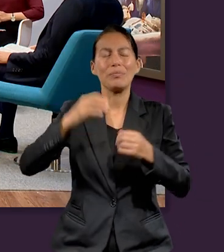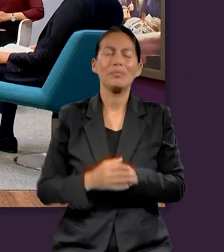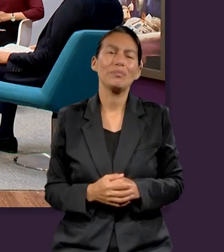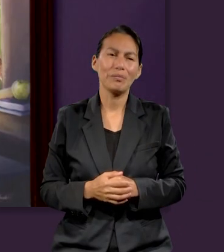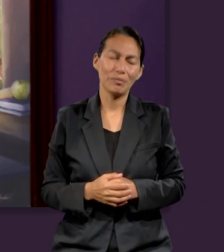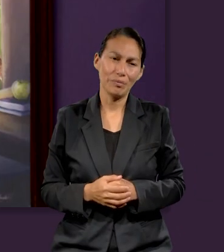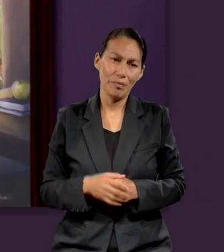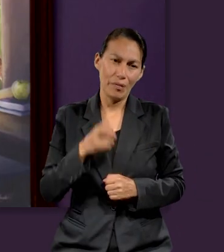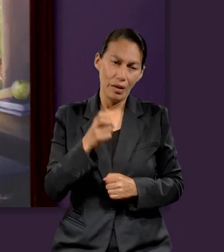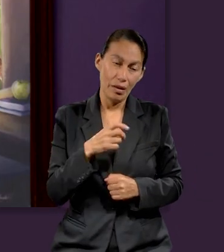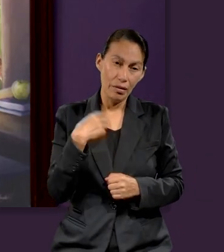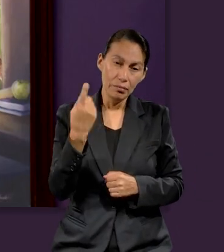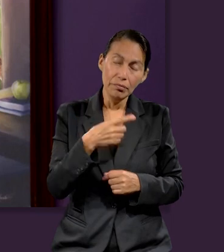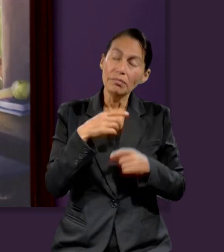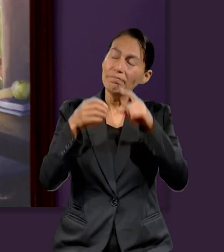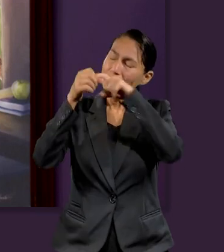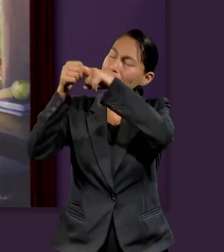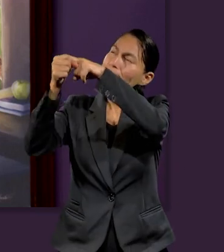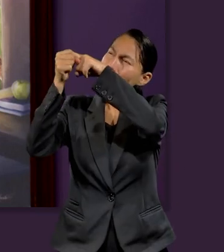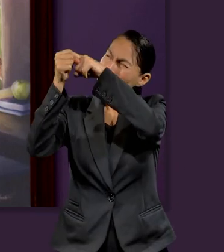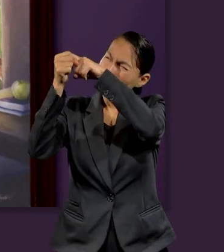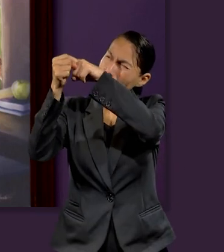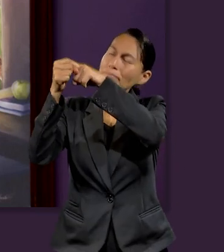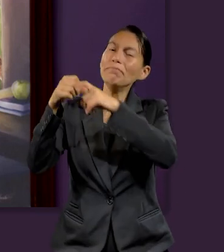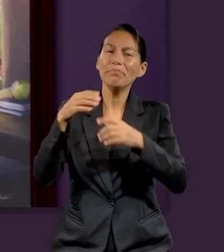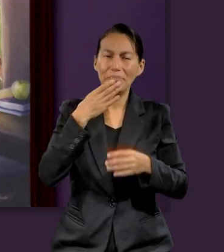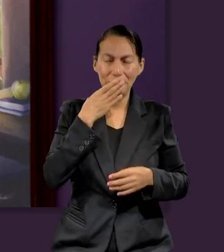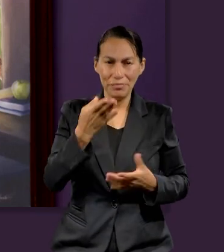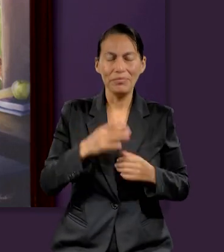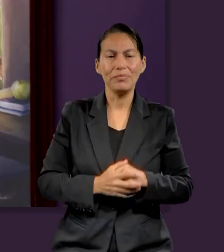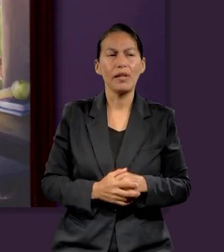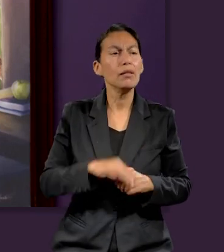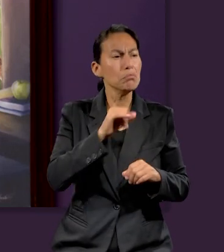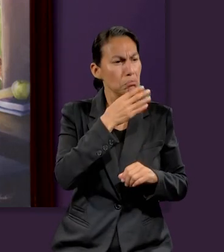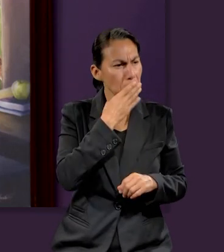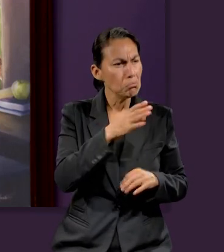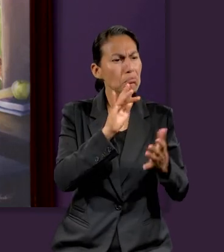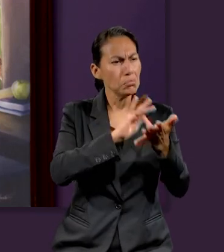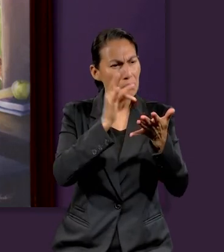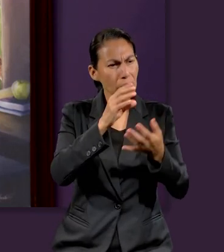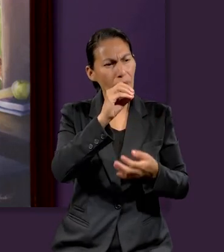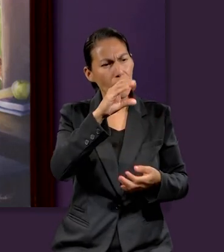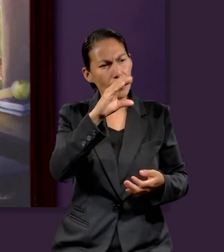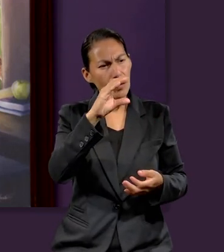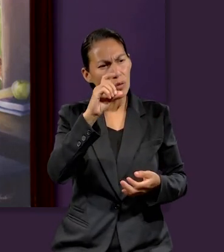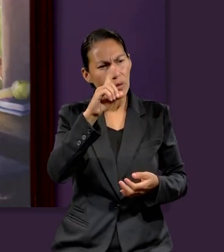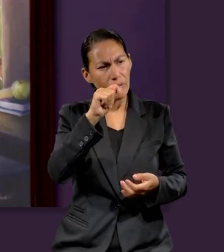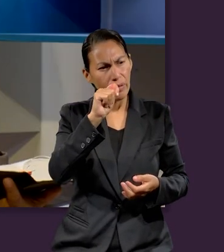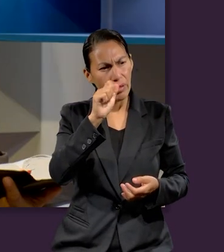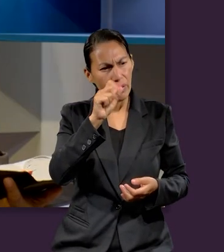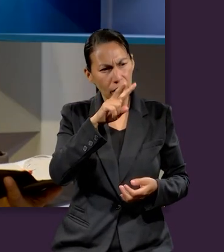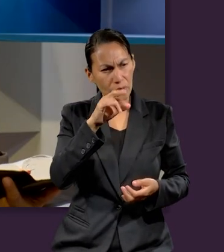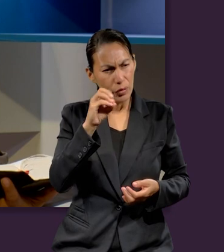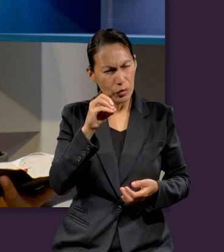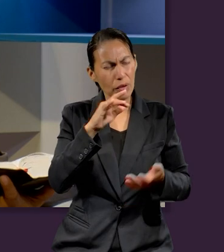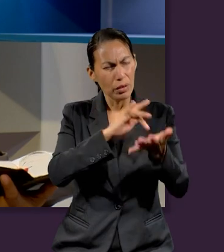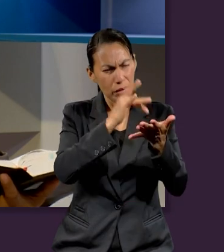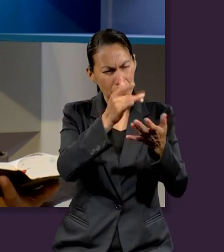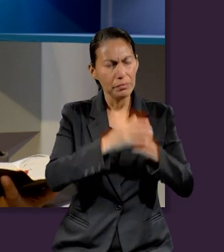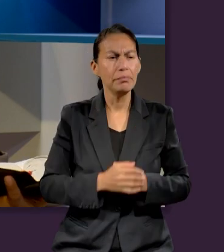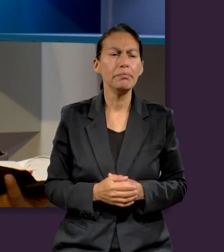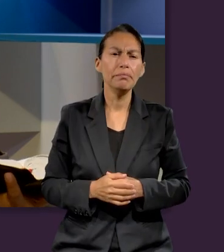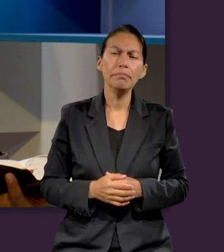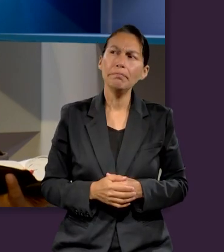en este mundo ha sido creado por Él. Entonces, tenemos una dependencia completa de Él. Excelente. Gracias,